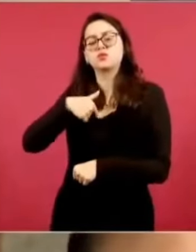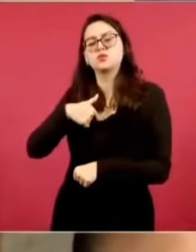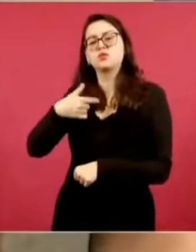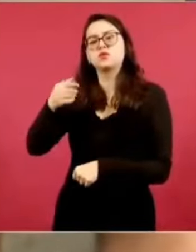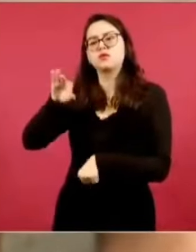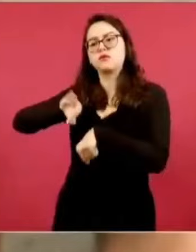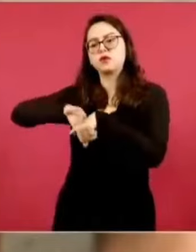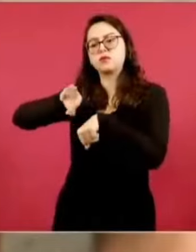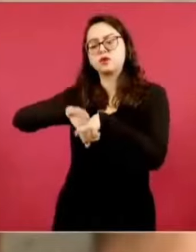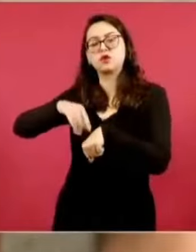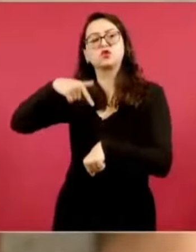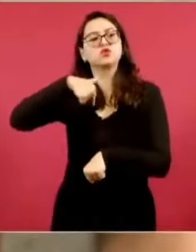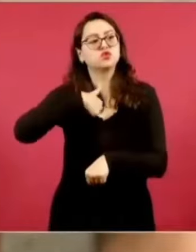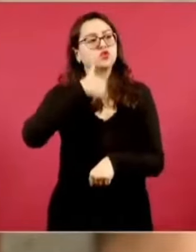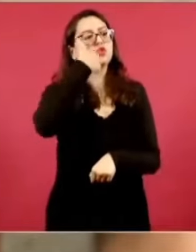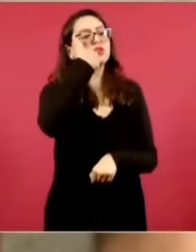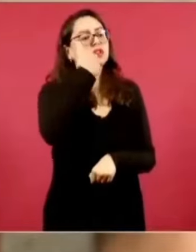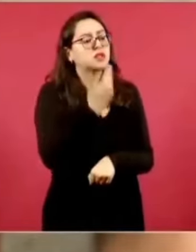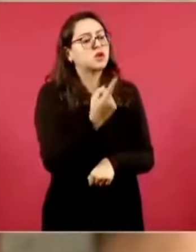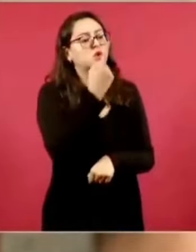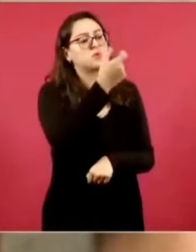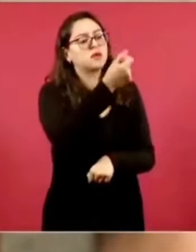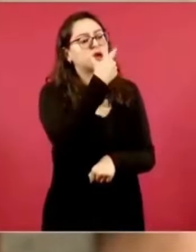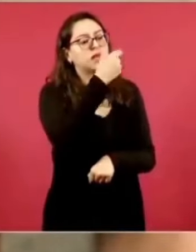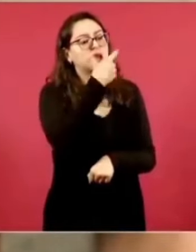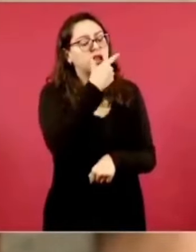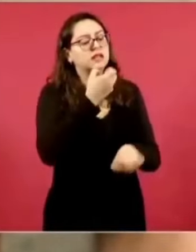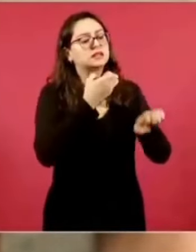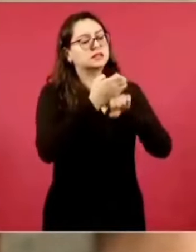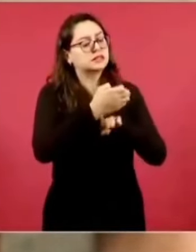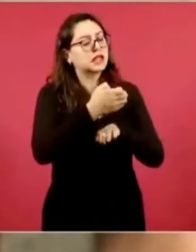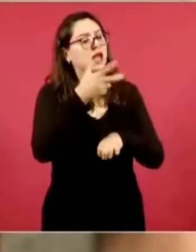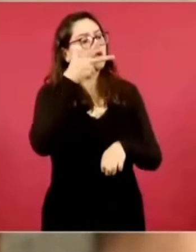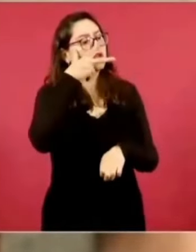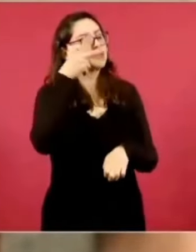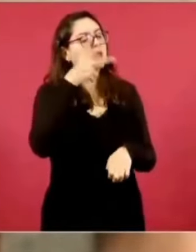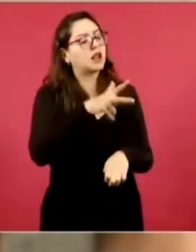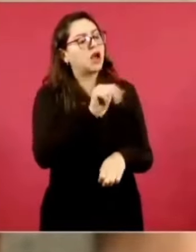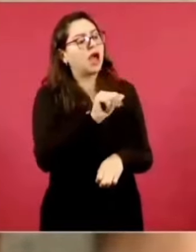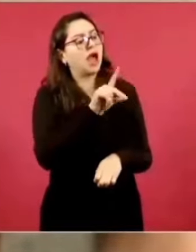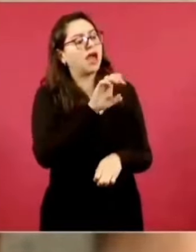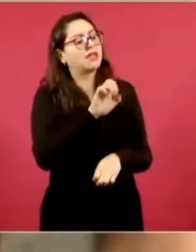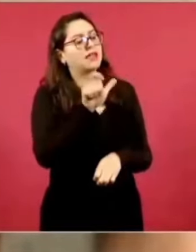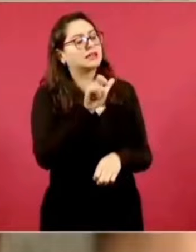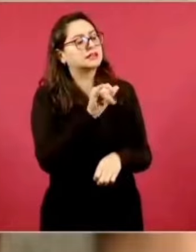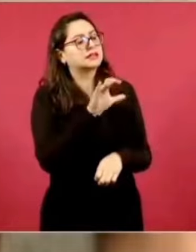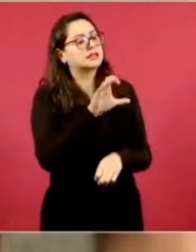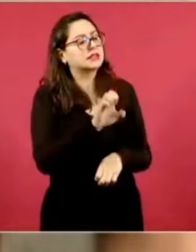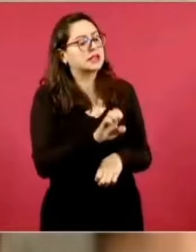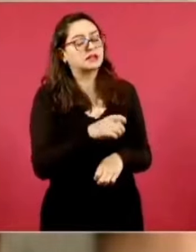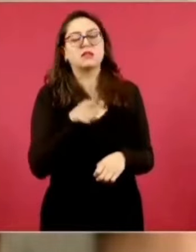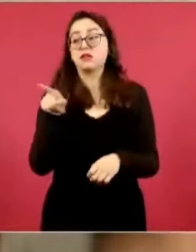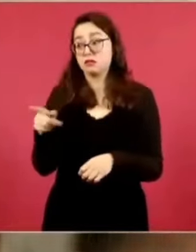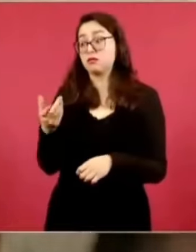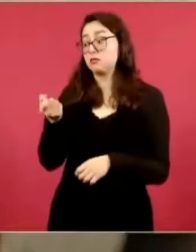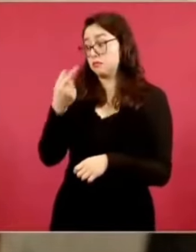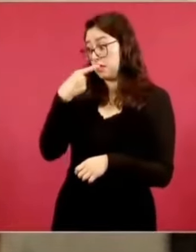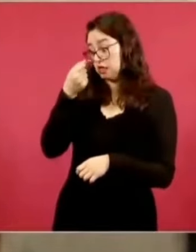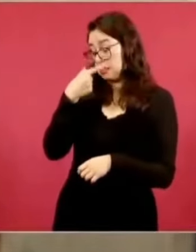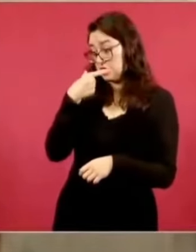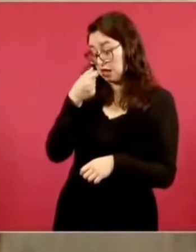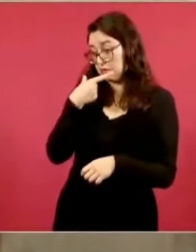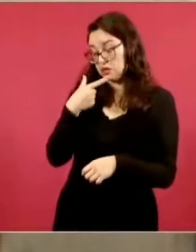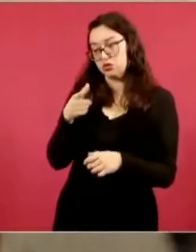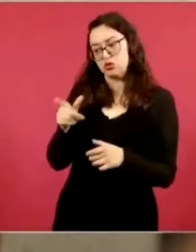un medicamento, de aquí del estado de Hidalgo, Adepsique. Adepsique, ok, es un medicamento controlado. Ok, mire, por el